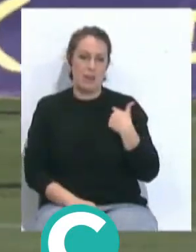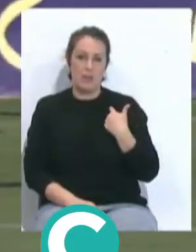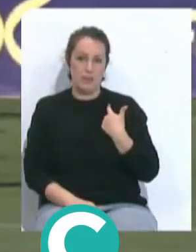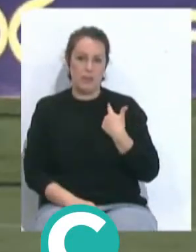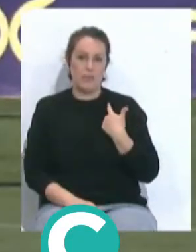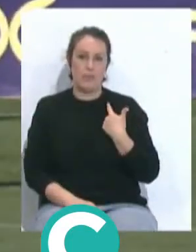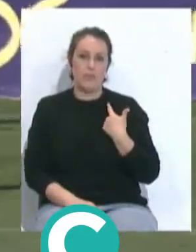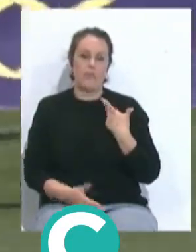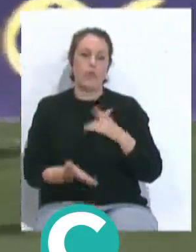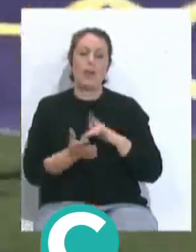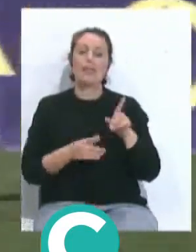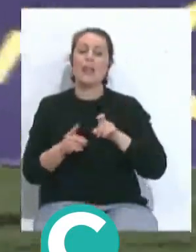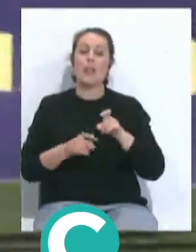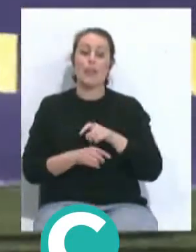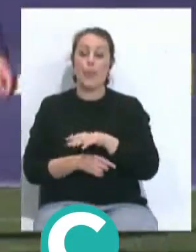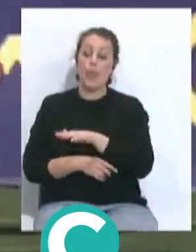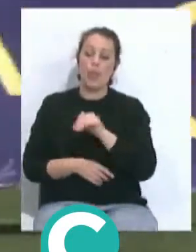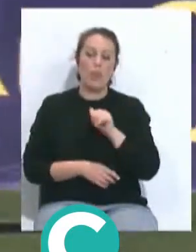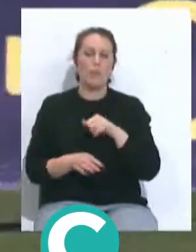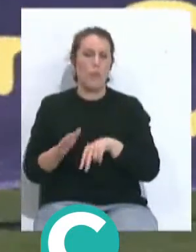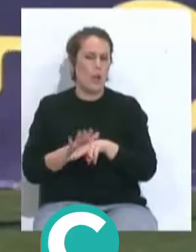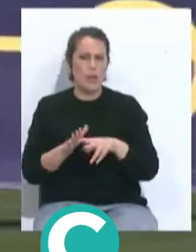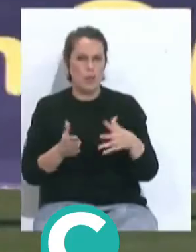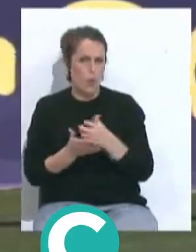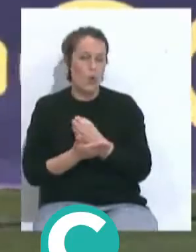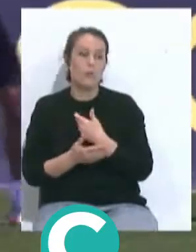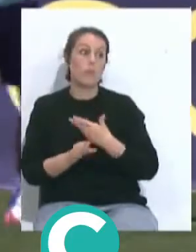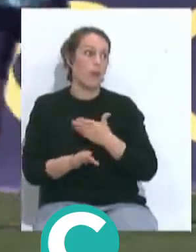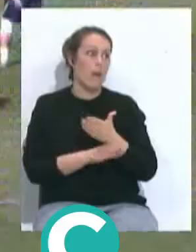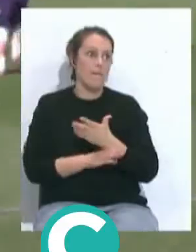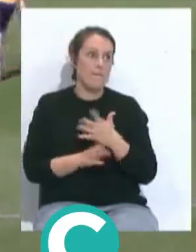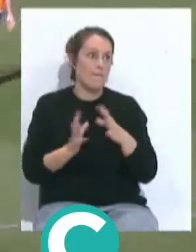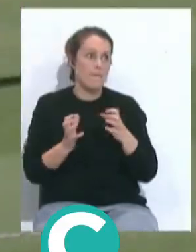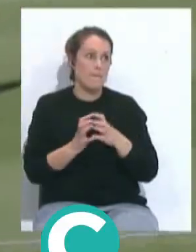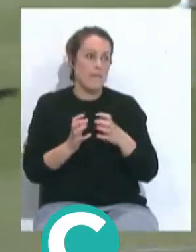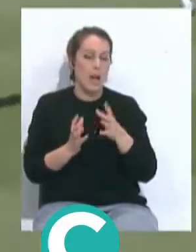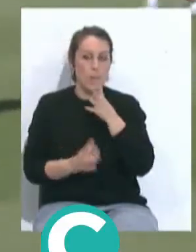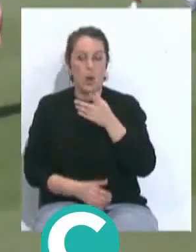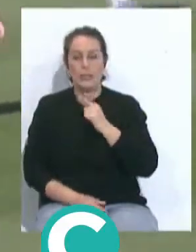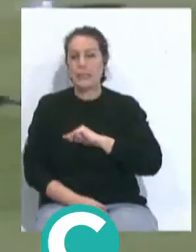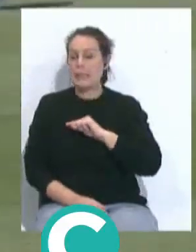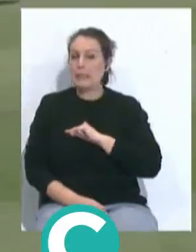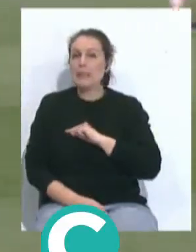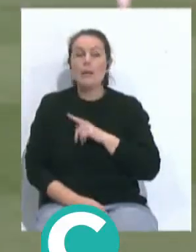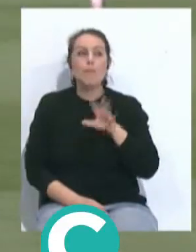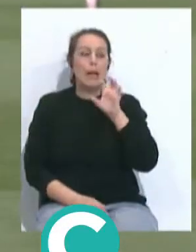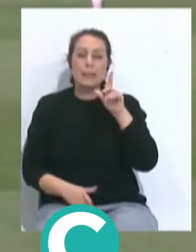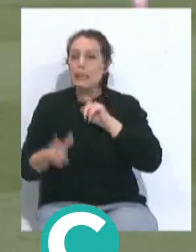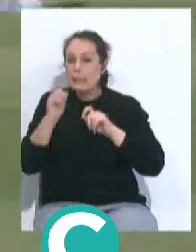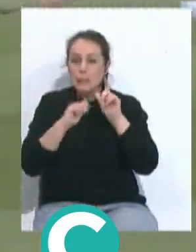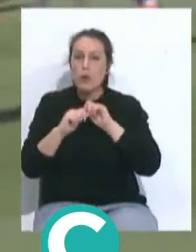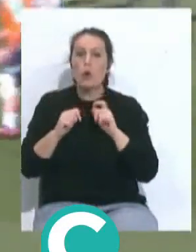cuando lo llama a su selección todo futbolista quiere ir porque siente el cariño a su país,